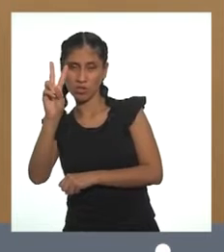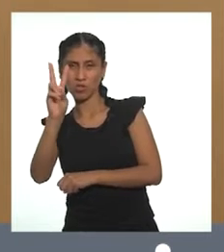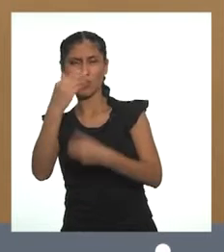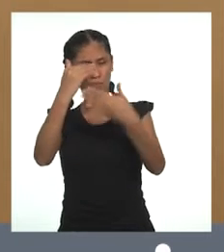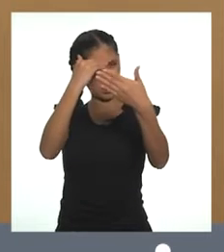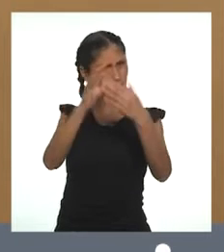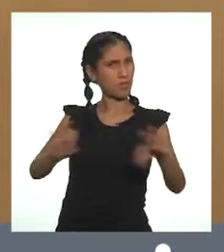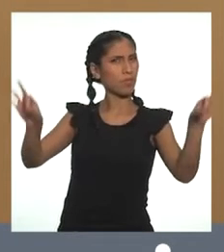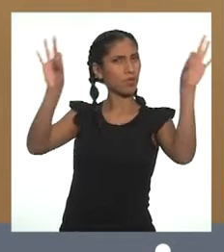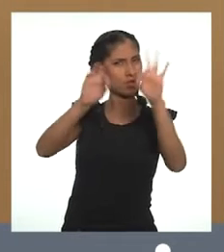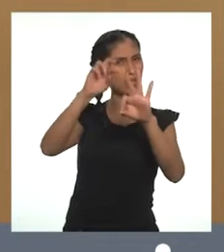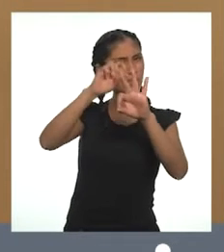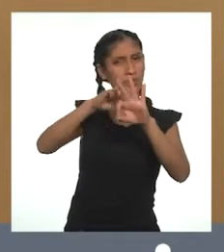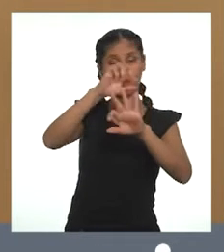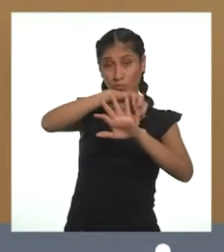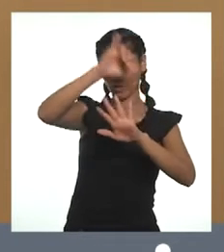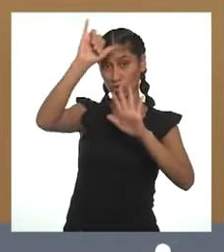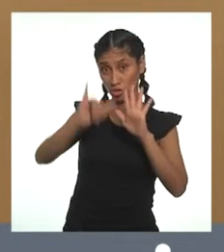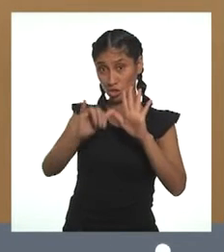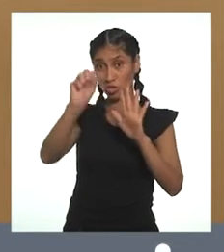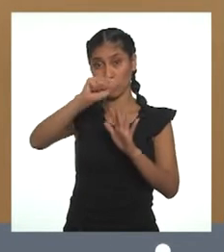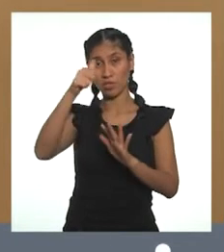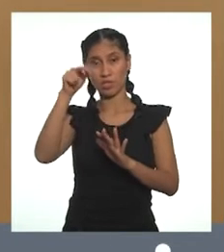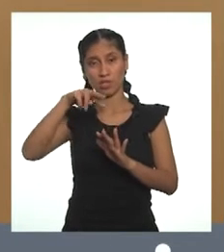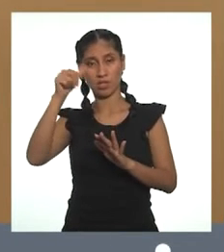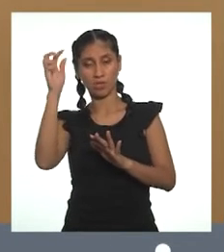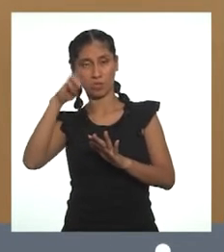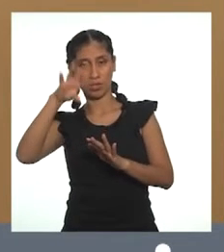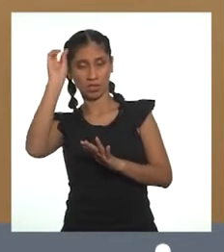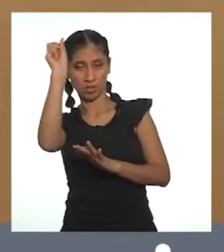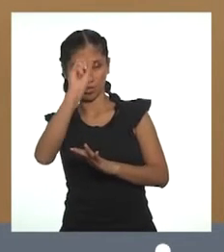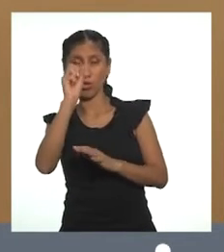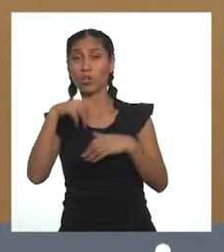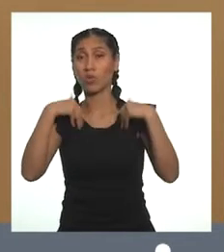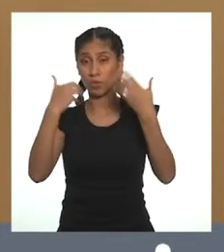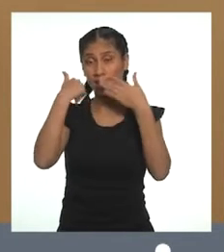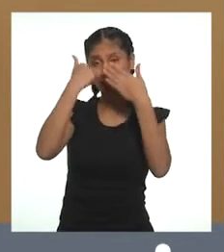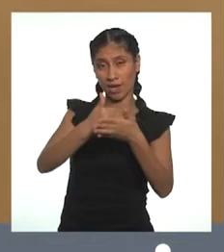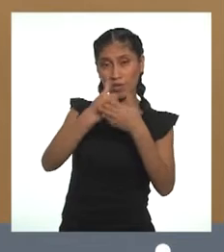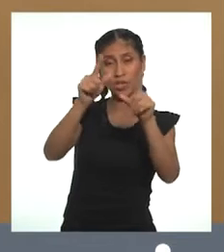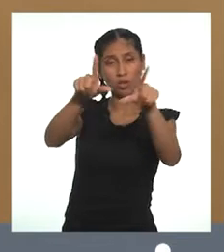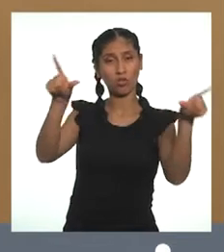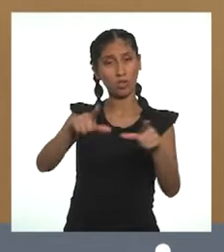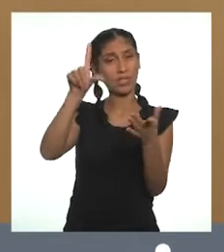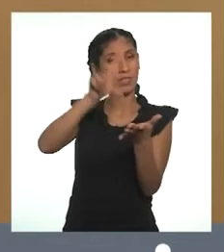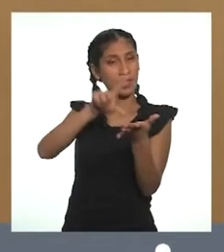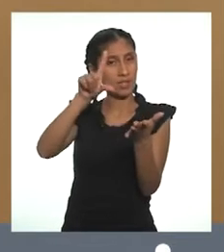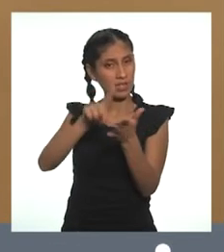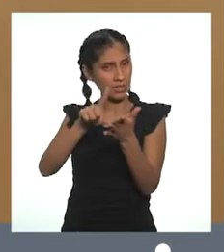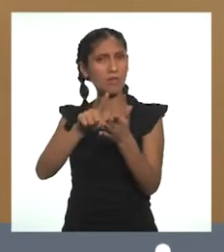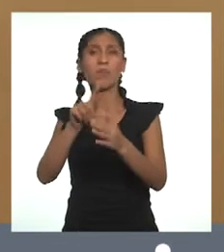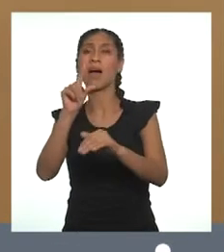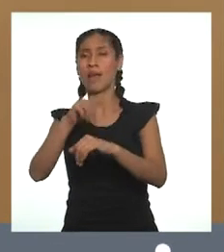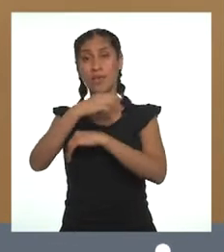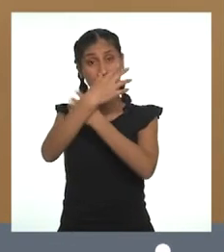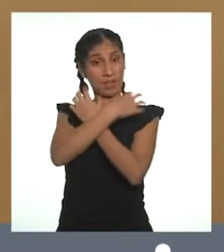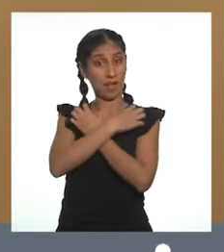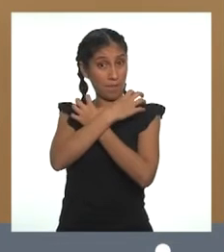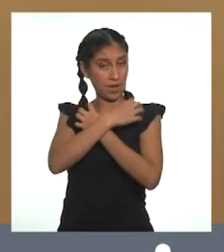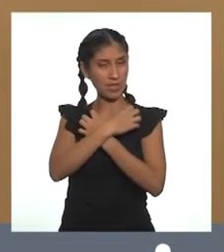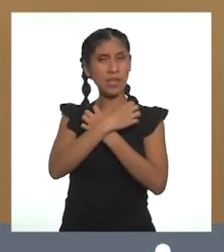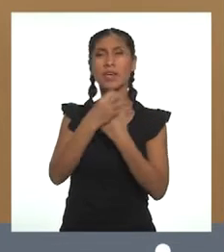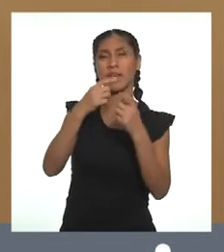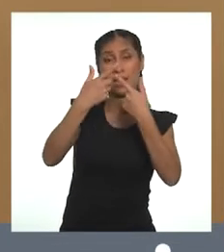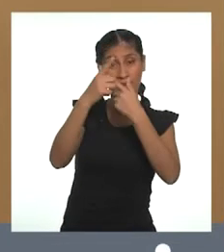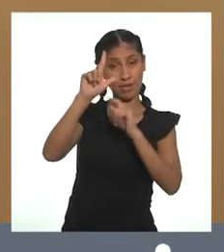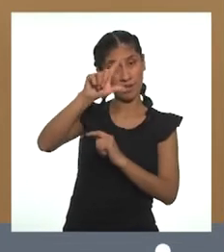proyectos de saneamiento que beneficiarían a las regiones de Lima, Lambayeque, La Libertad, Ancash,